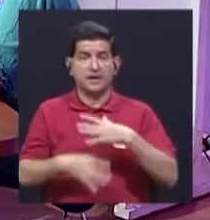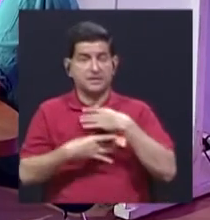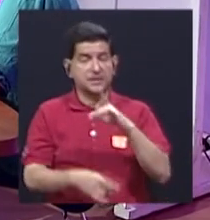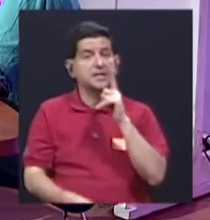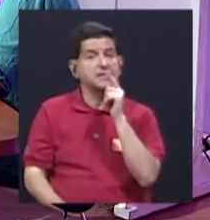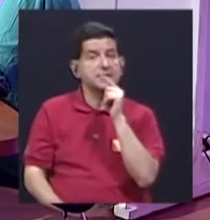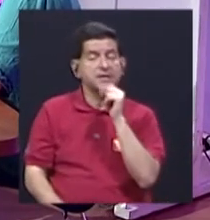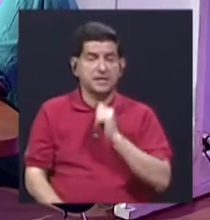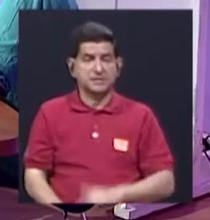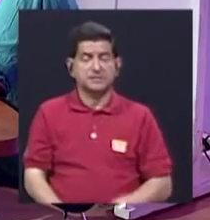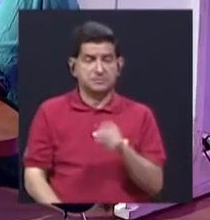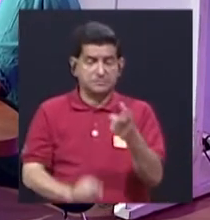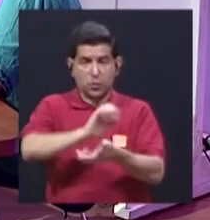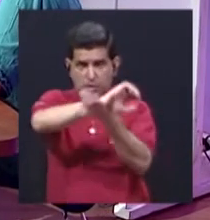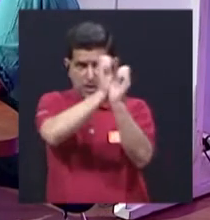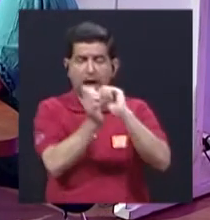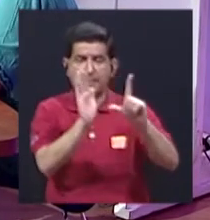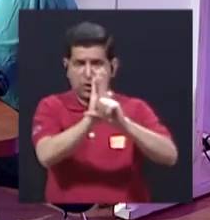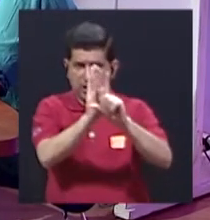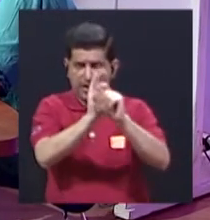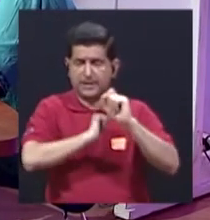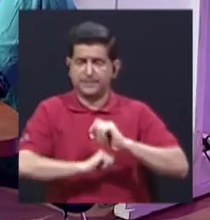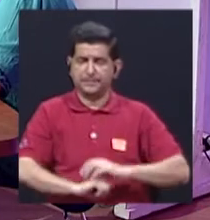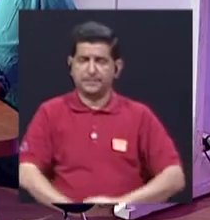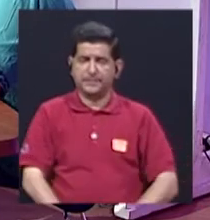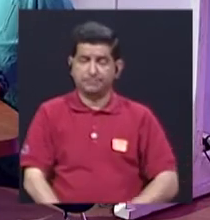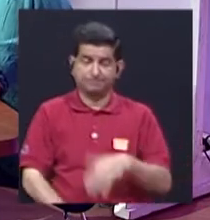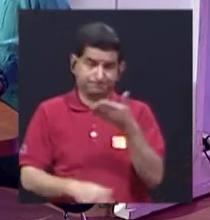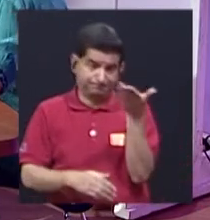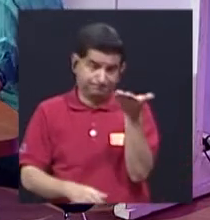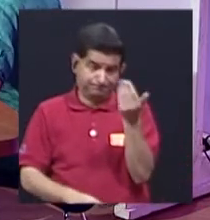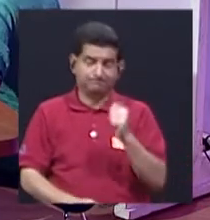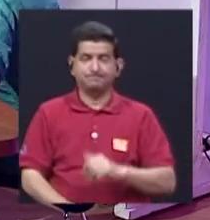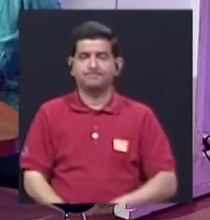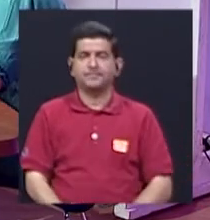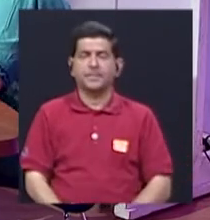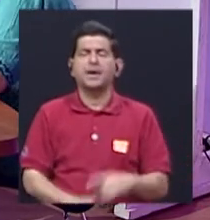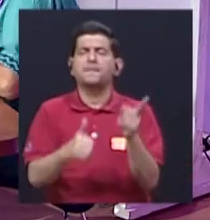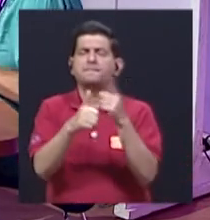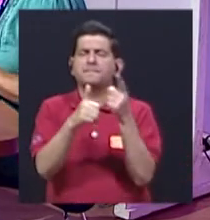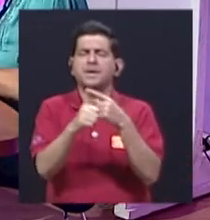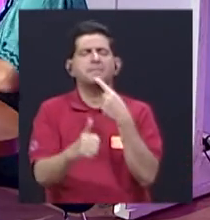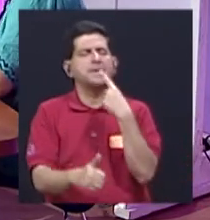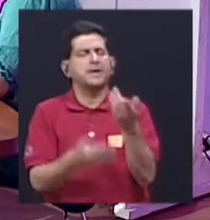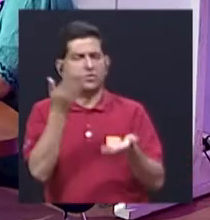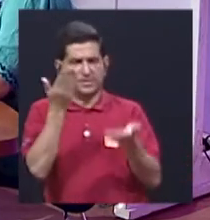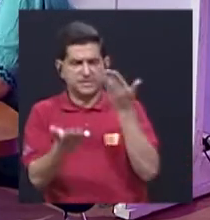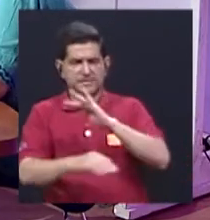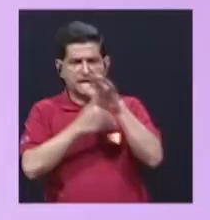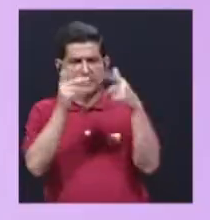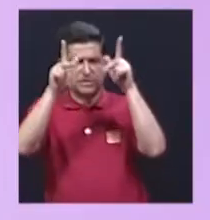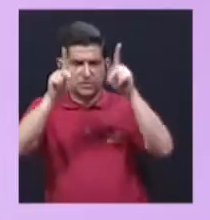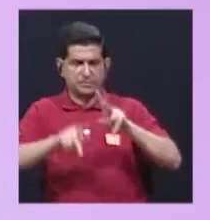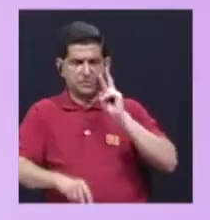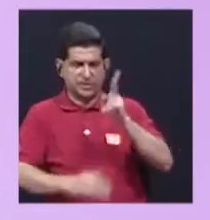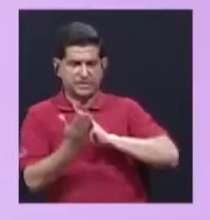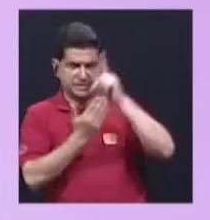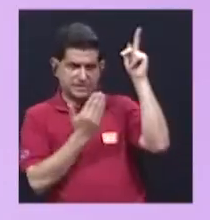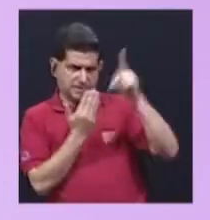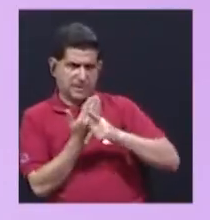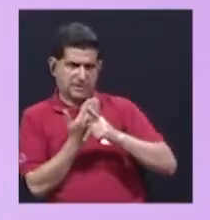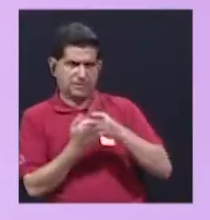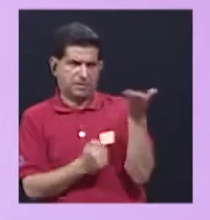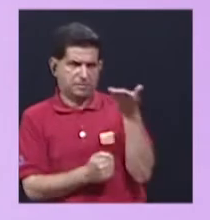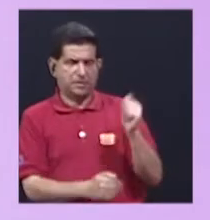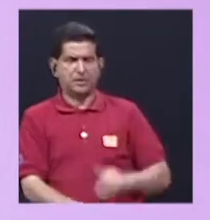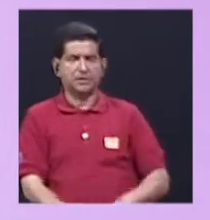quiénes por modificar esa ley? ¿Tienen la palabra? Yo creo que lo primero que hay que decir, Marta, y a toda la gente que nos ve, es